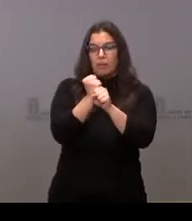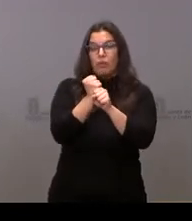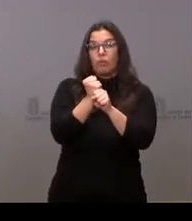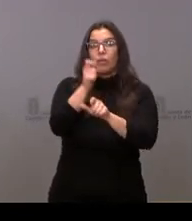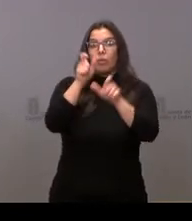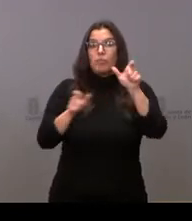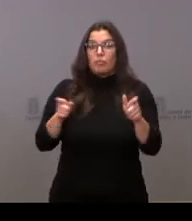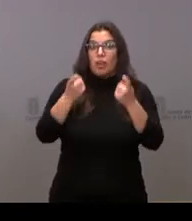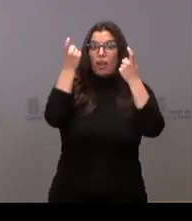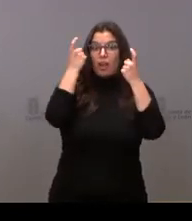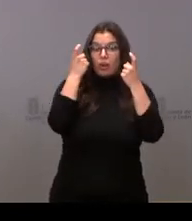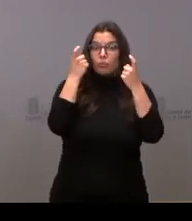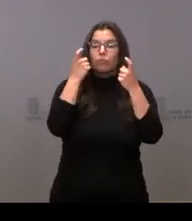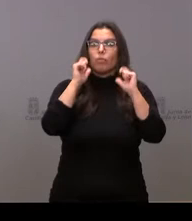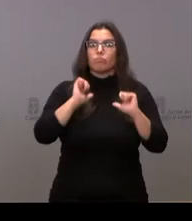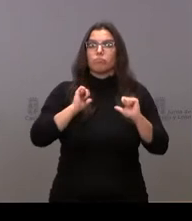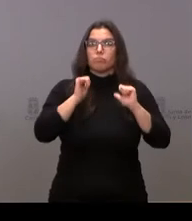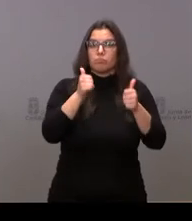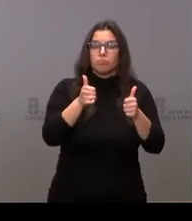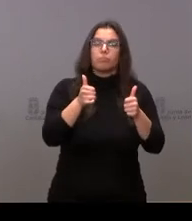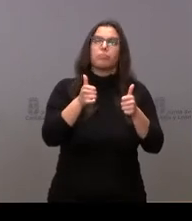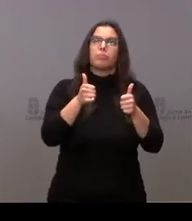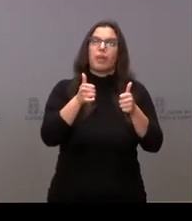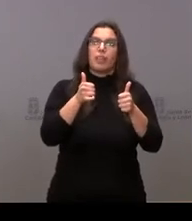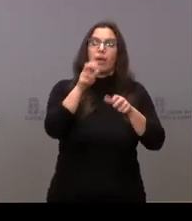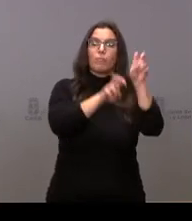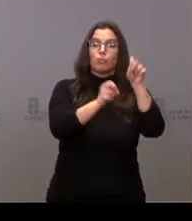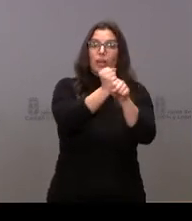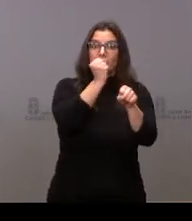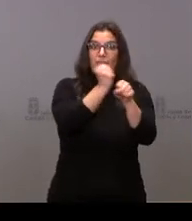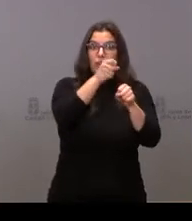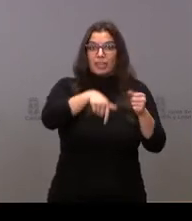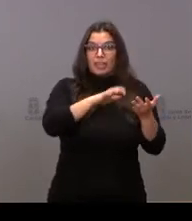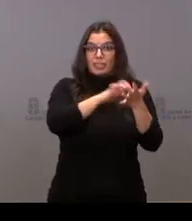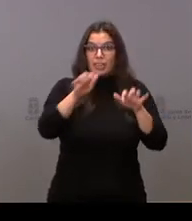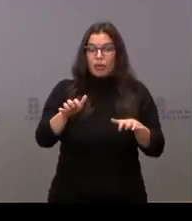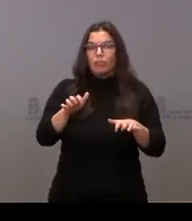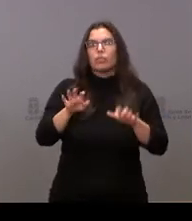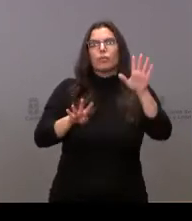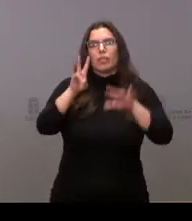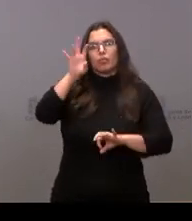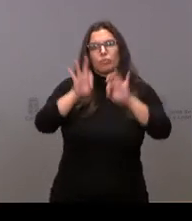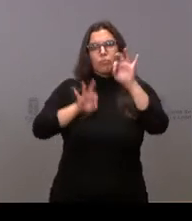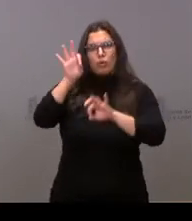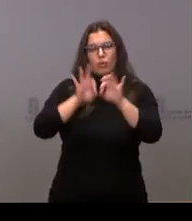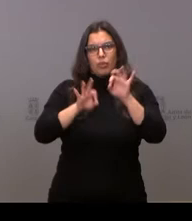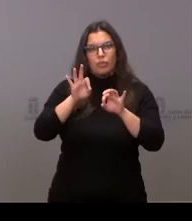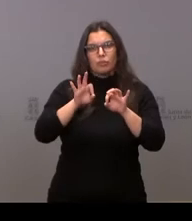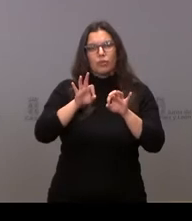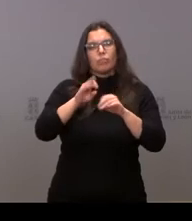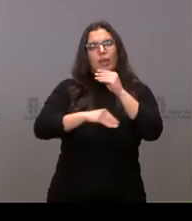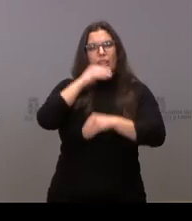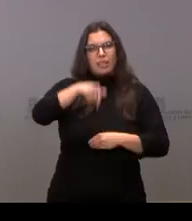de los alumnos que entran en el mercado laboral de nuestra comunidad autónoma lo hacen en Castilla y León.